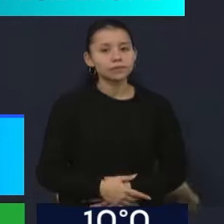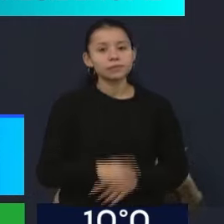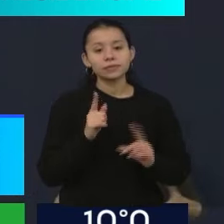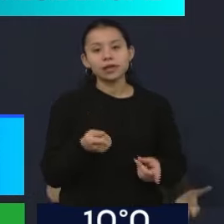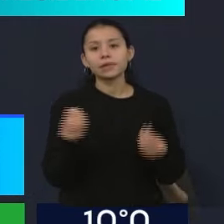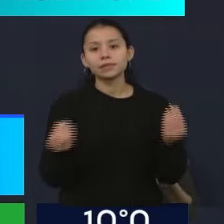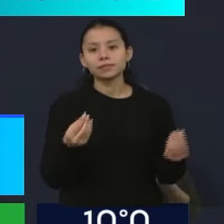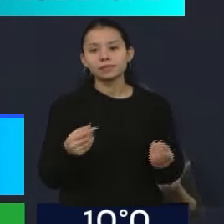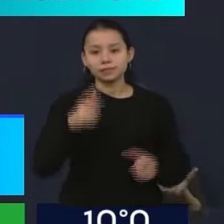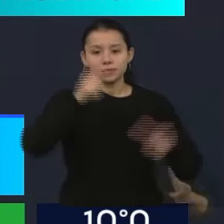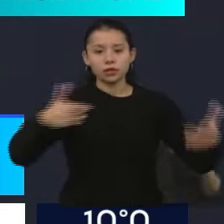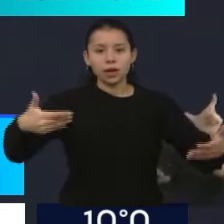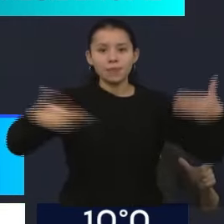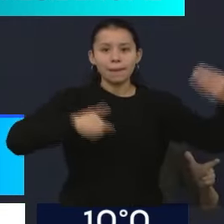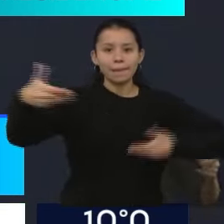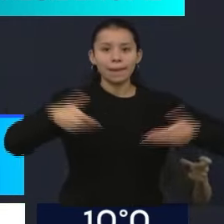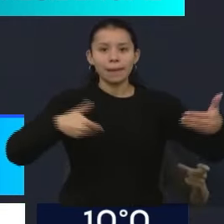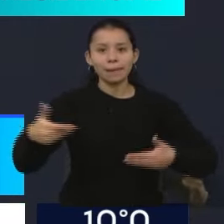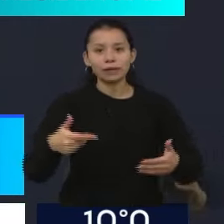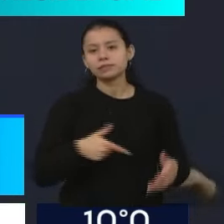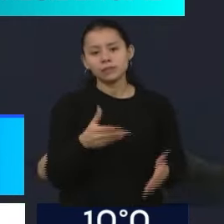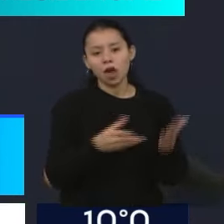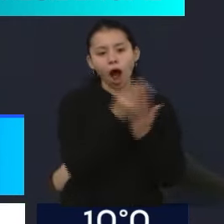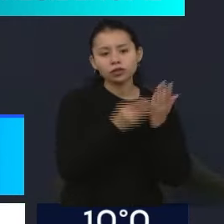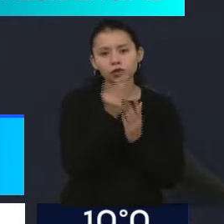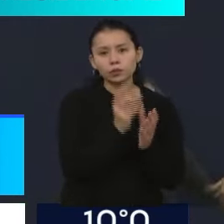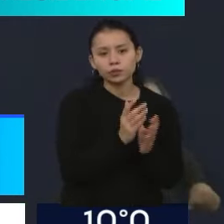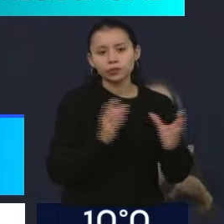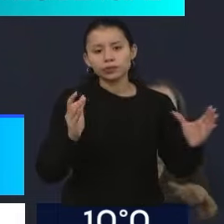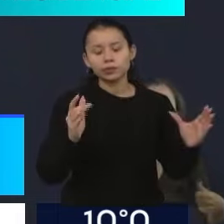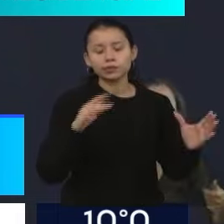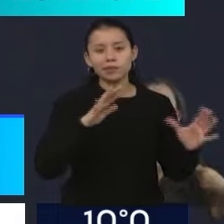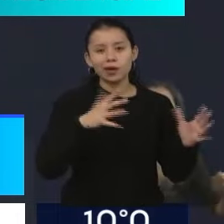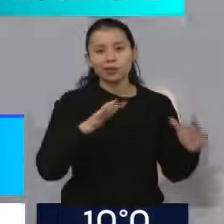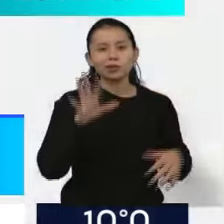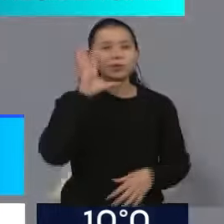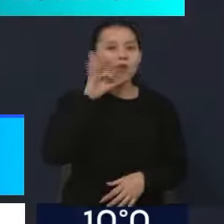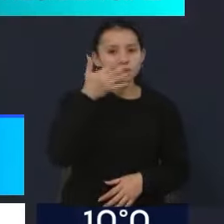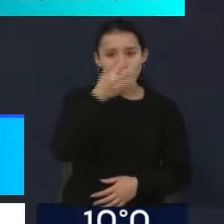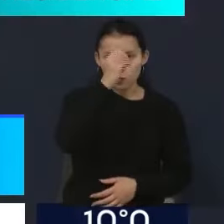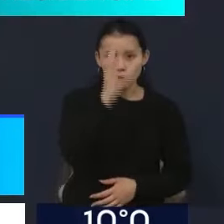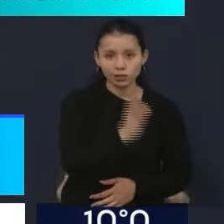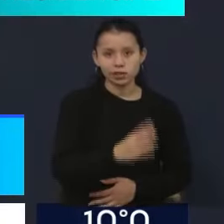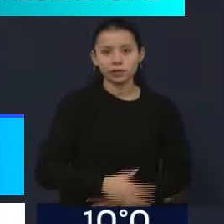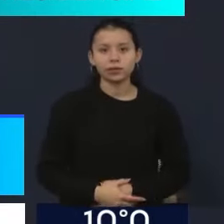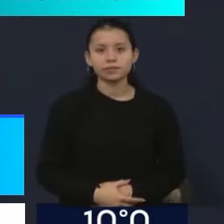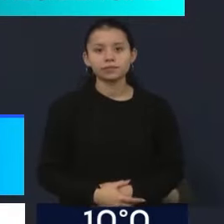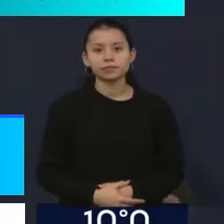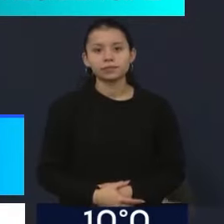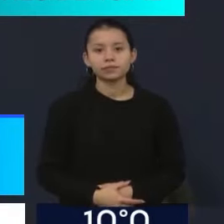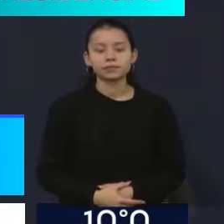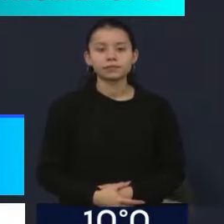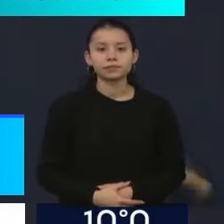demanda se incrementó cerca de un 45%. Tamaño aumento de demanda